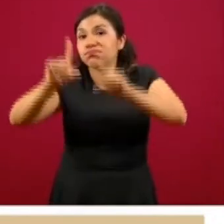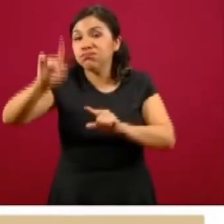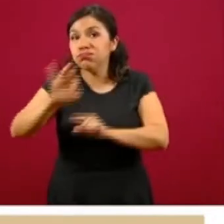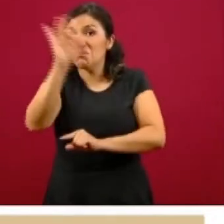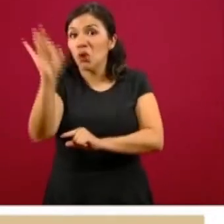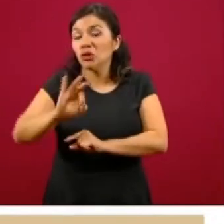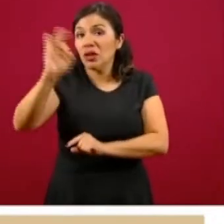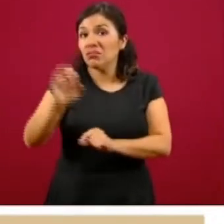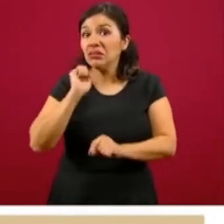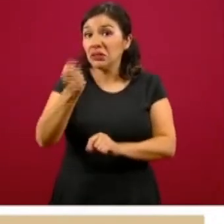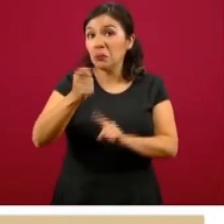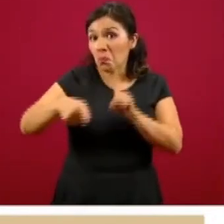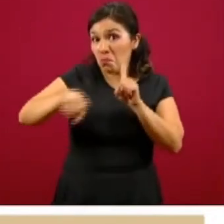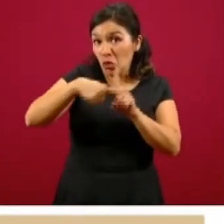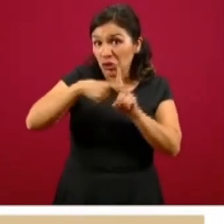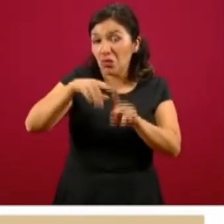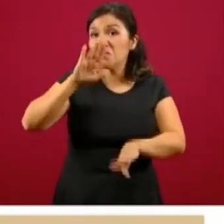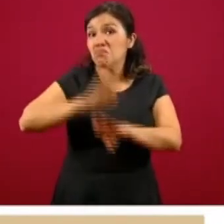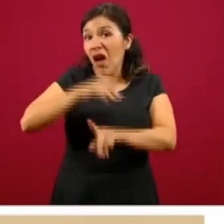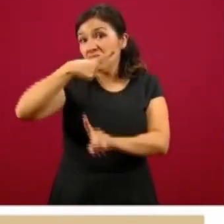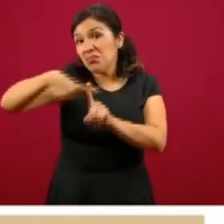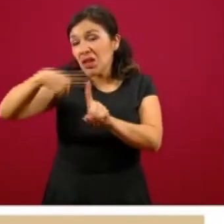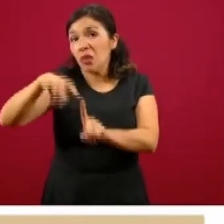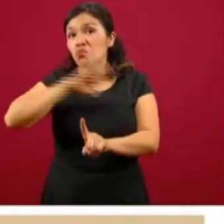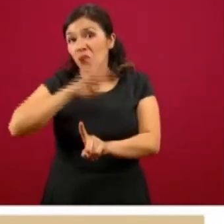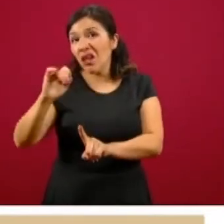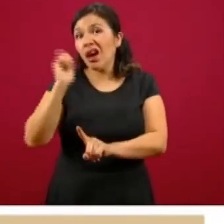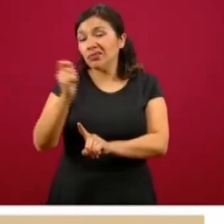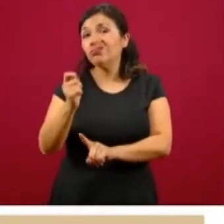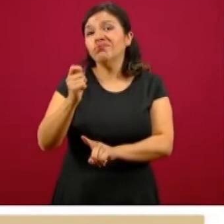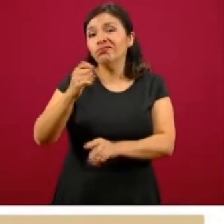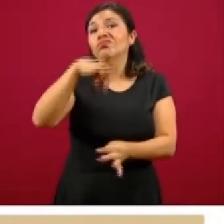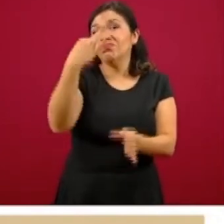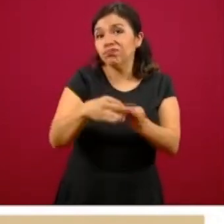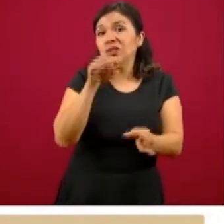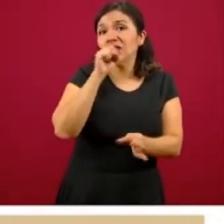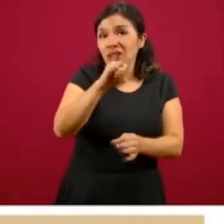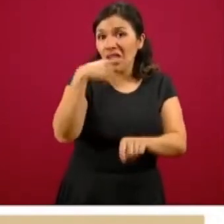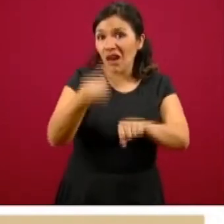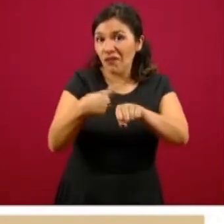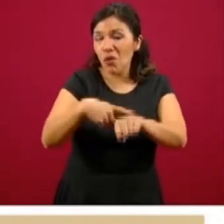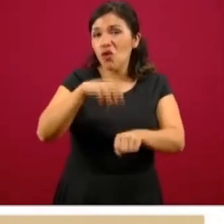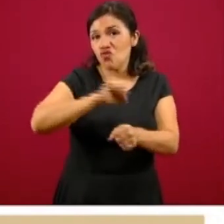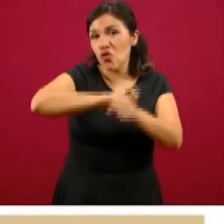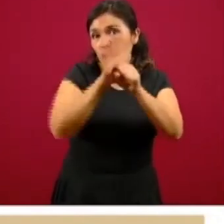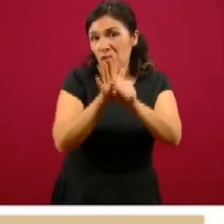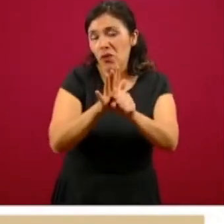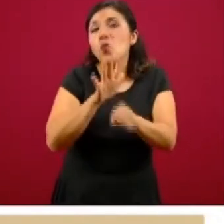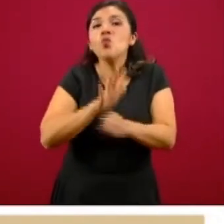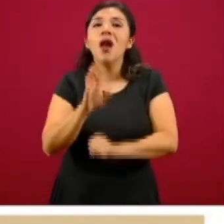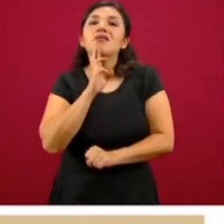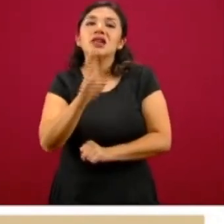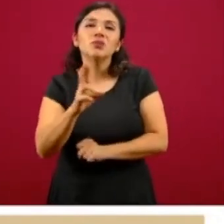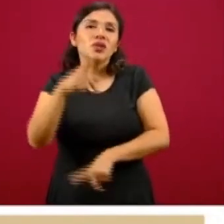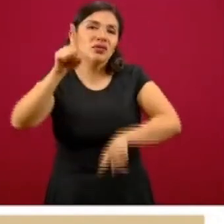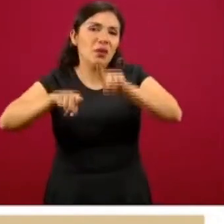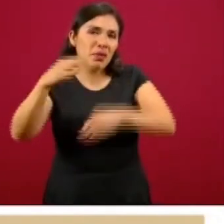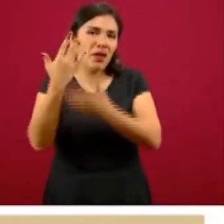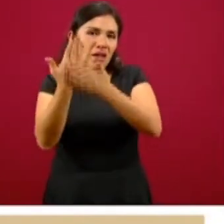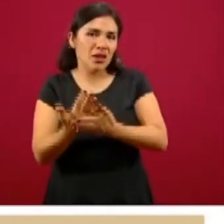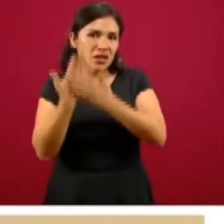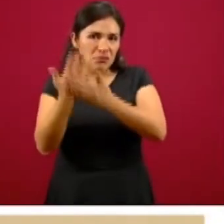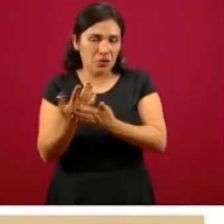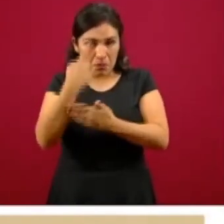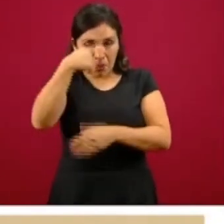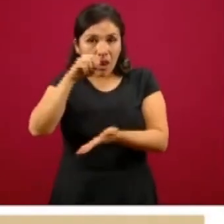positividad más recientes, casi la mitad de estos pasen a ser casos confirmados en la medida que sus resultados vayan siendo notificados